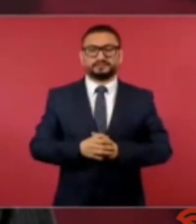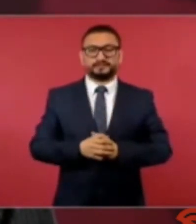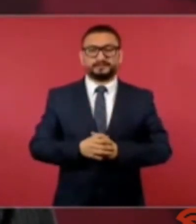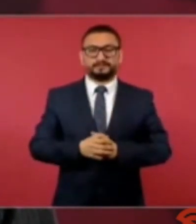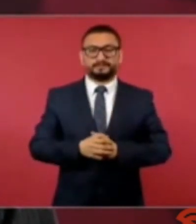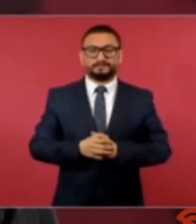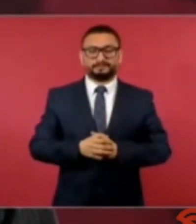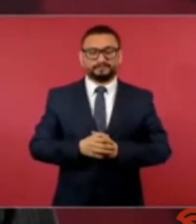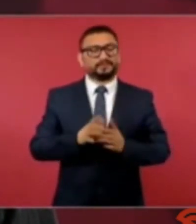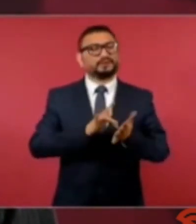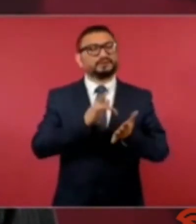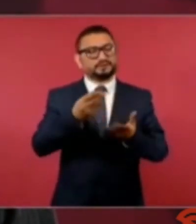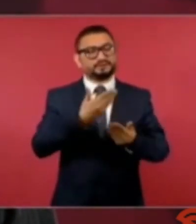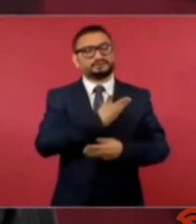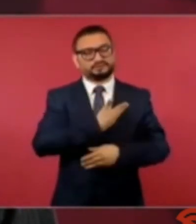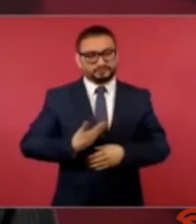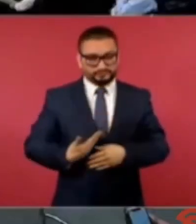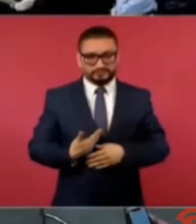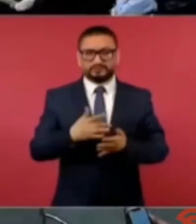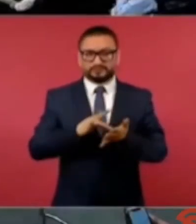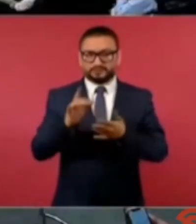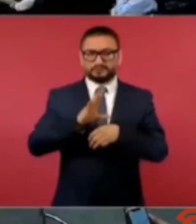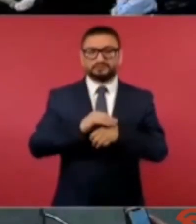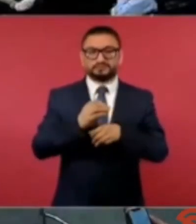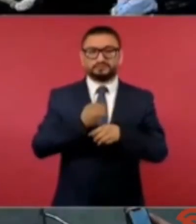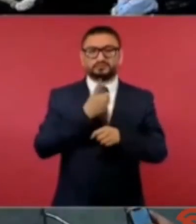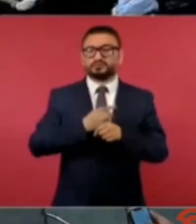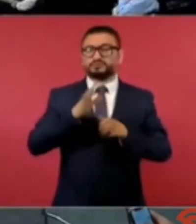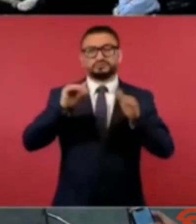muchas gracias presidente y le agradezco la oportunidad muy bien nos vamos